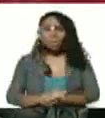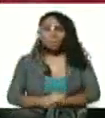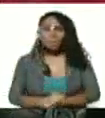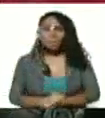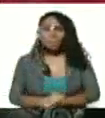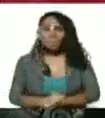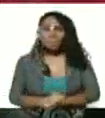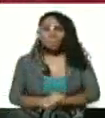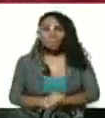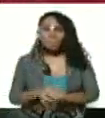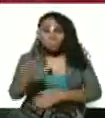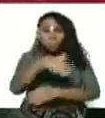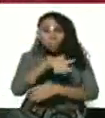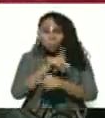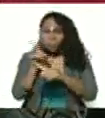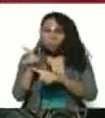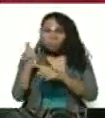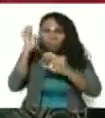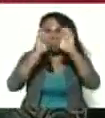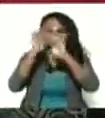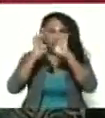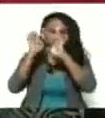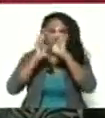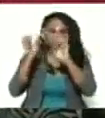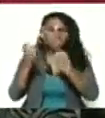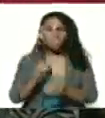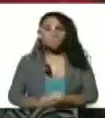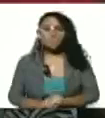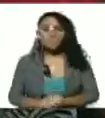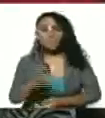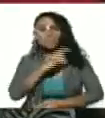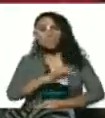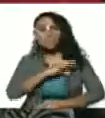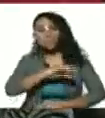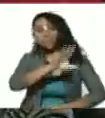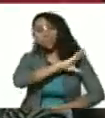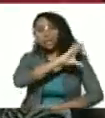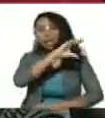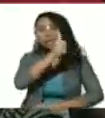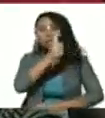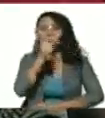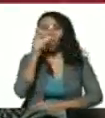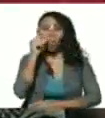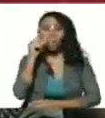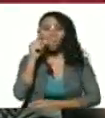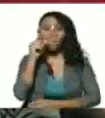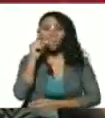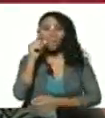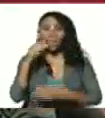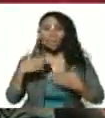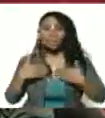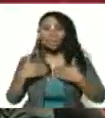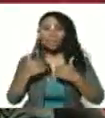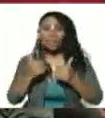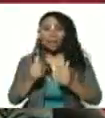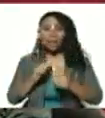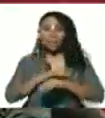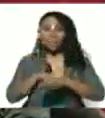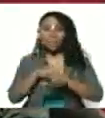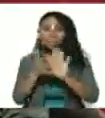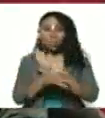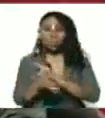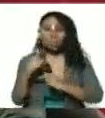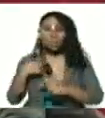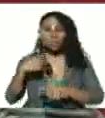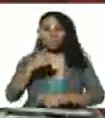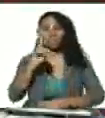Todo eso vamos a evaluarlo. Señor rector Carlos Alvarado. También quiero saludar de manera